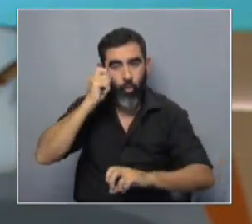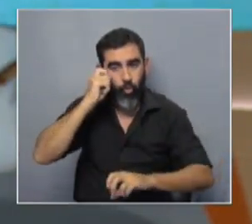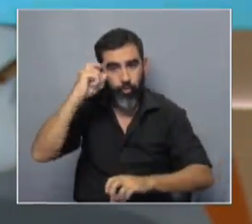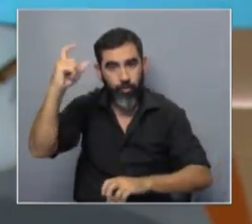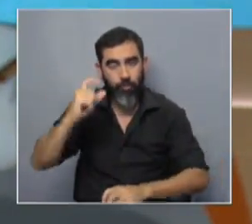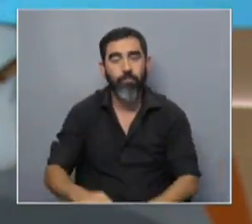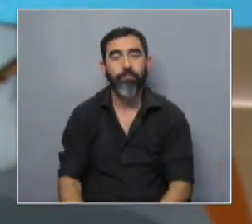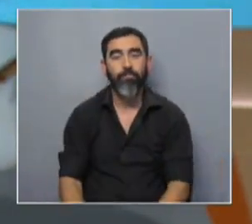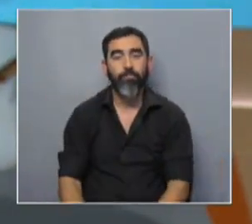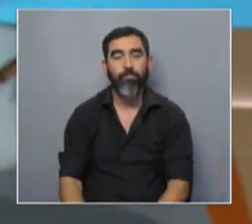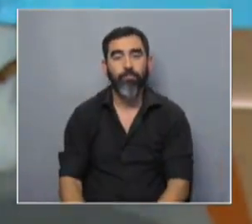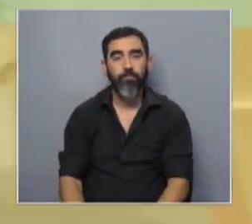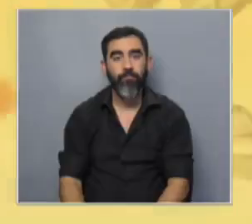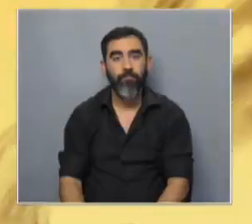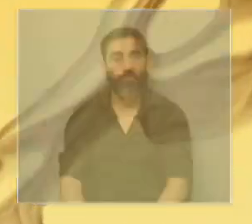el conocimiento.